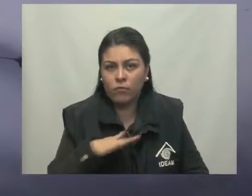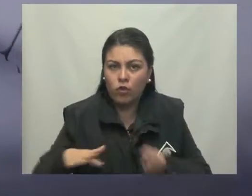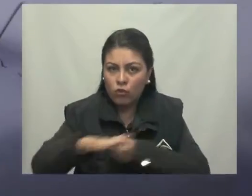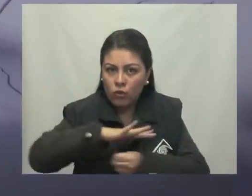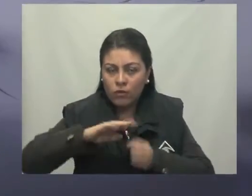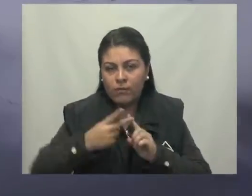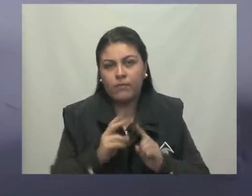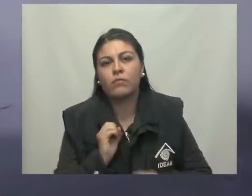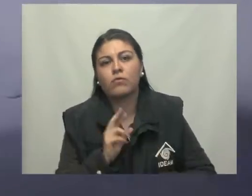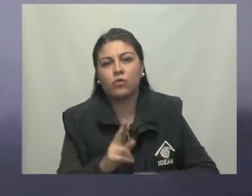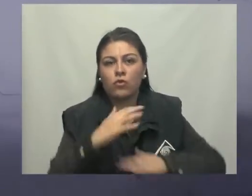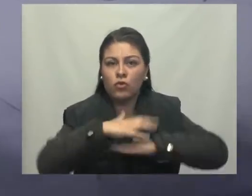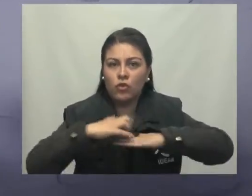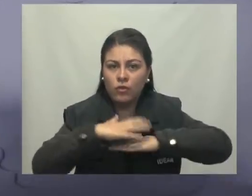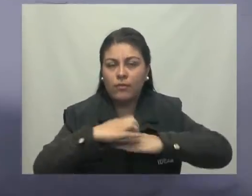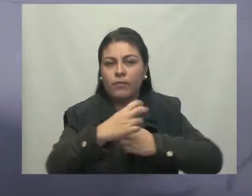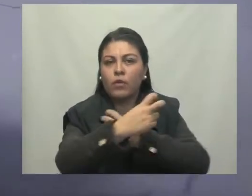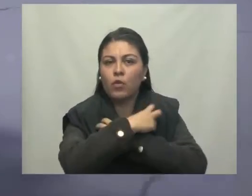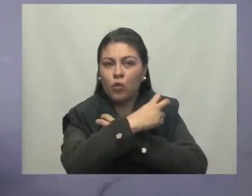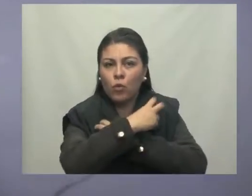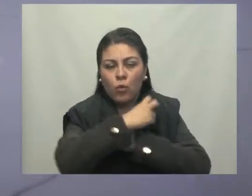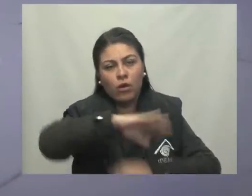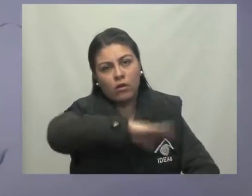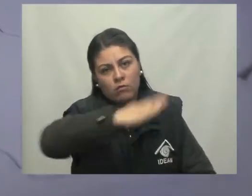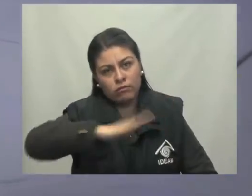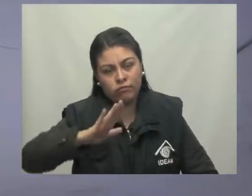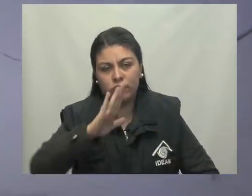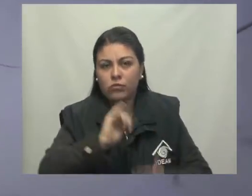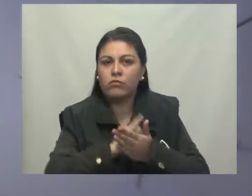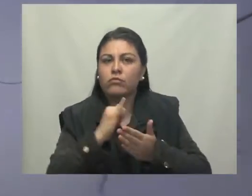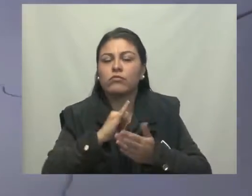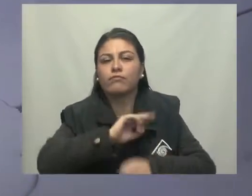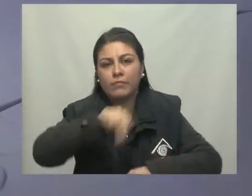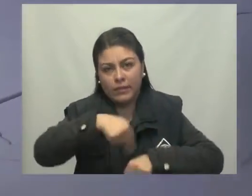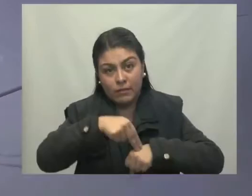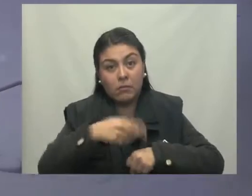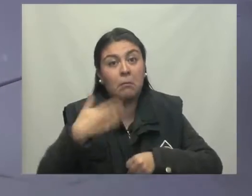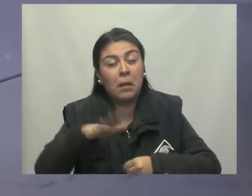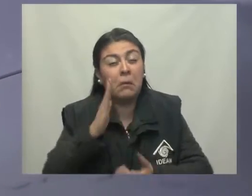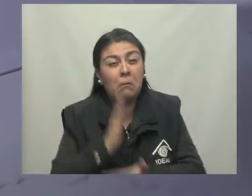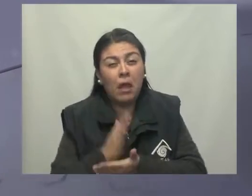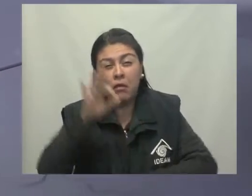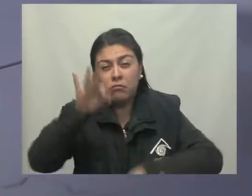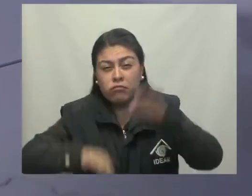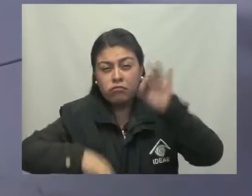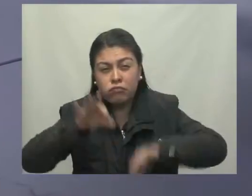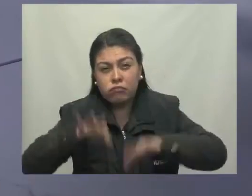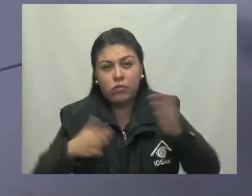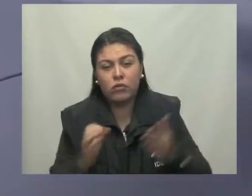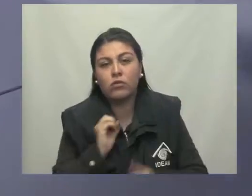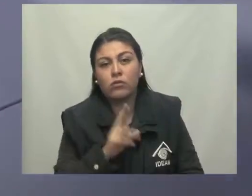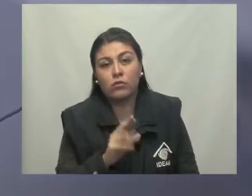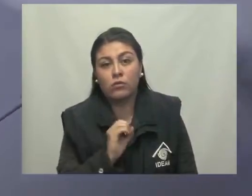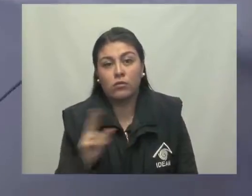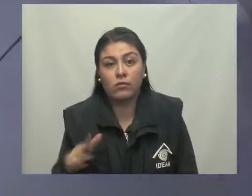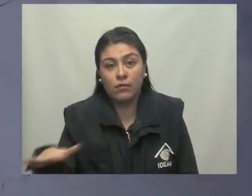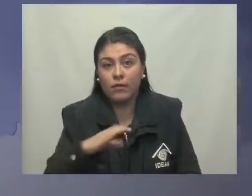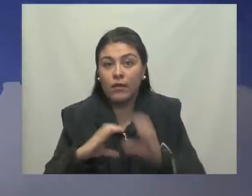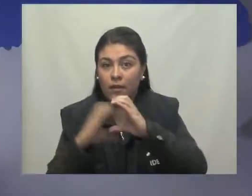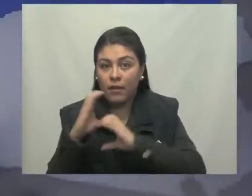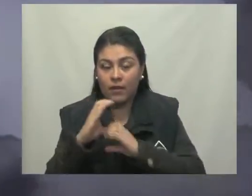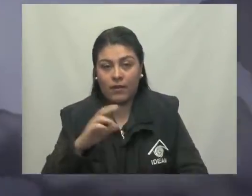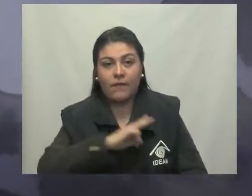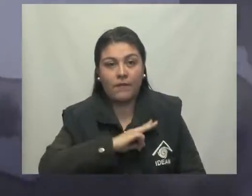Cundinamarca, sur del Tolima, Huila, en las montañas de Nariño, acompañadas de lloviznas en el suroriente del Cauca, Valle del